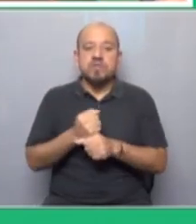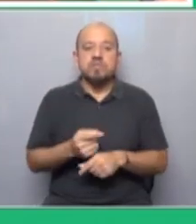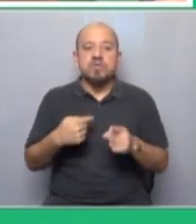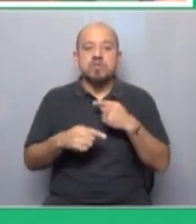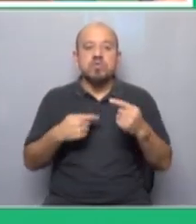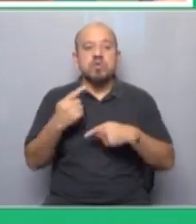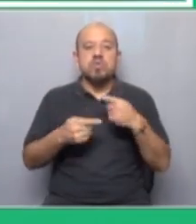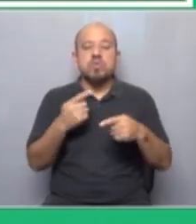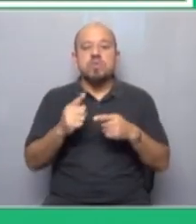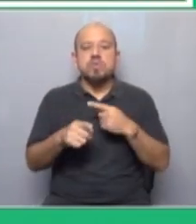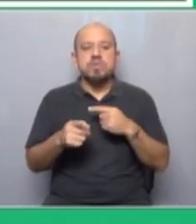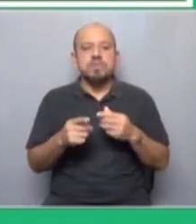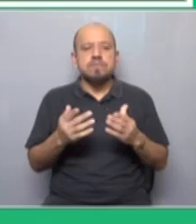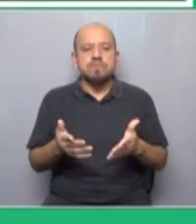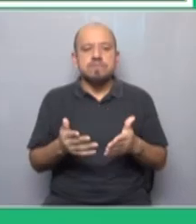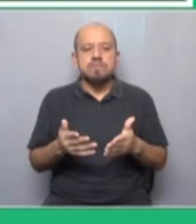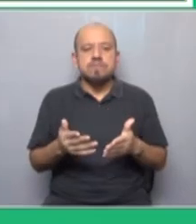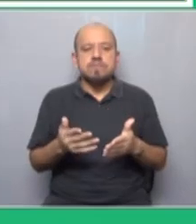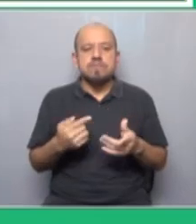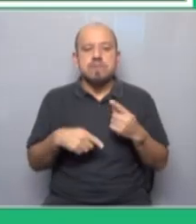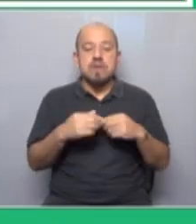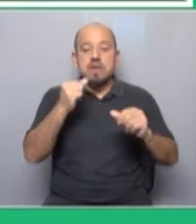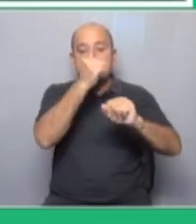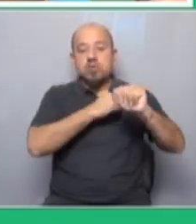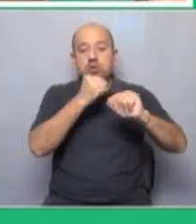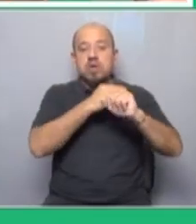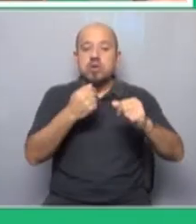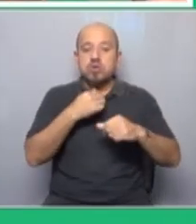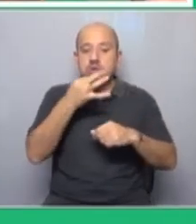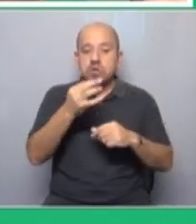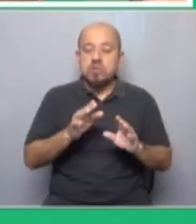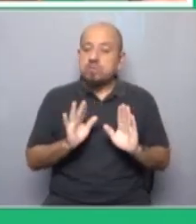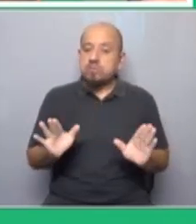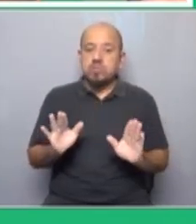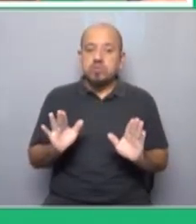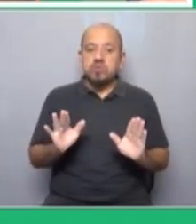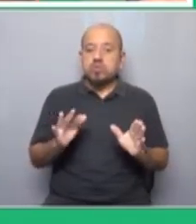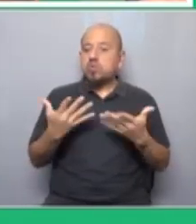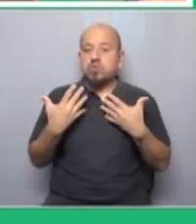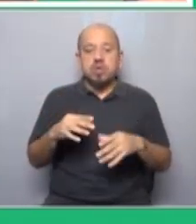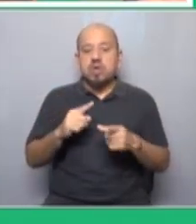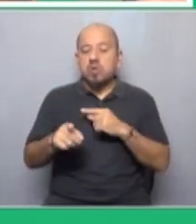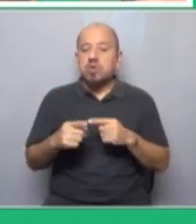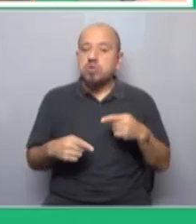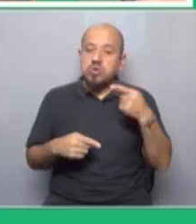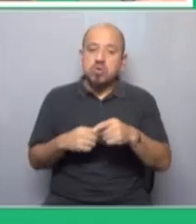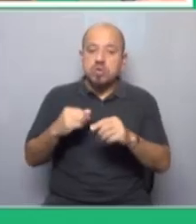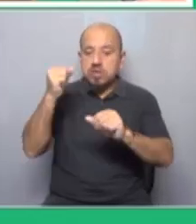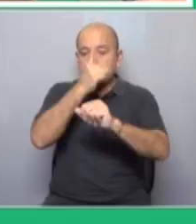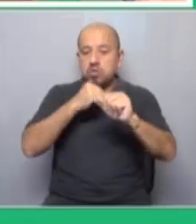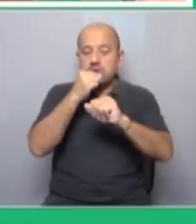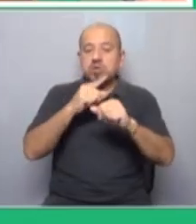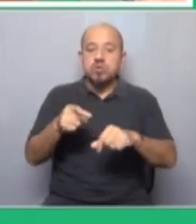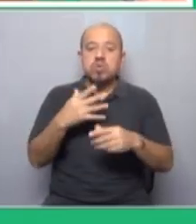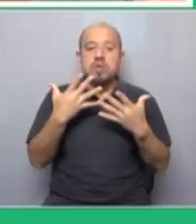categoría conceptual de decir frente a la tecnología yo lo que digo es no quiero enfrentar la tecnología quiero que se utilice de